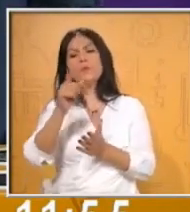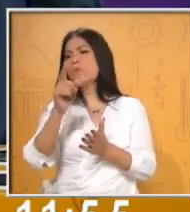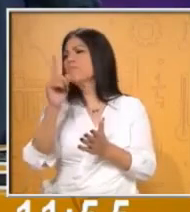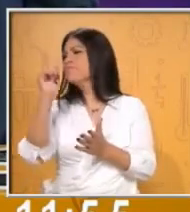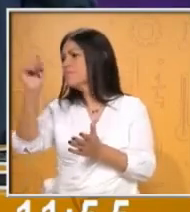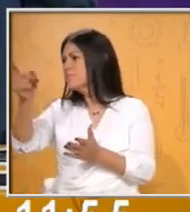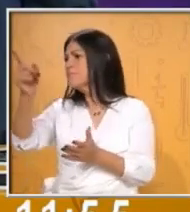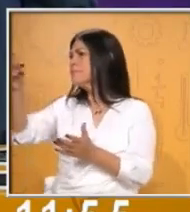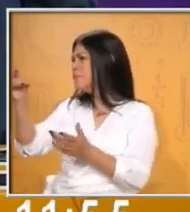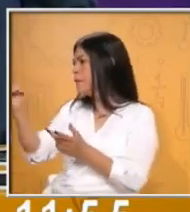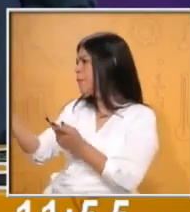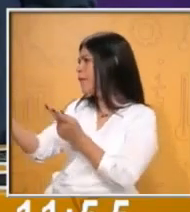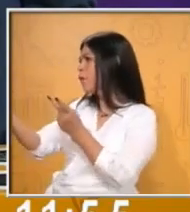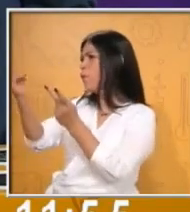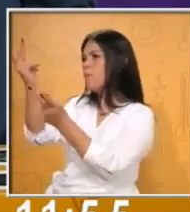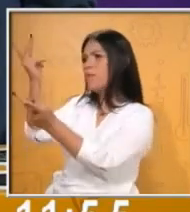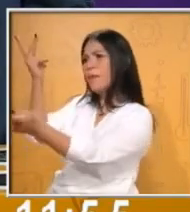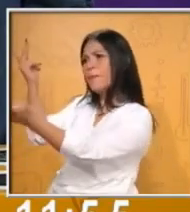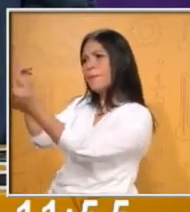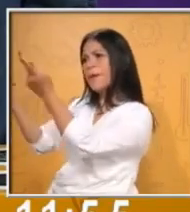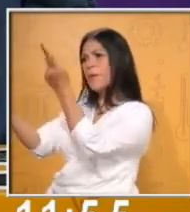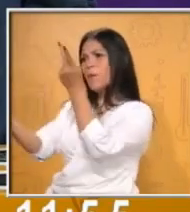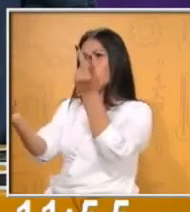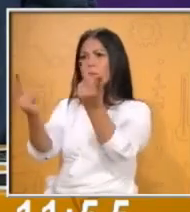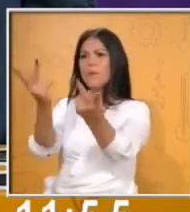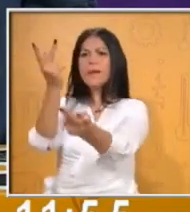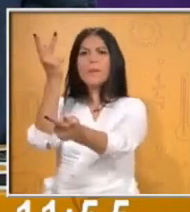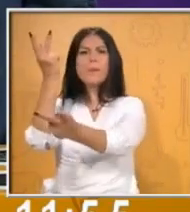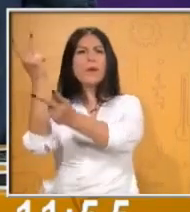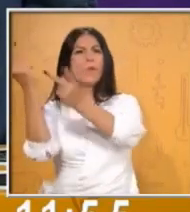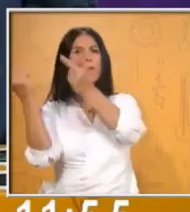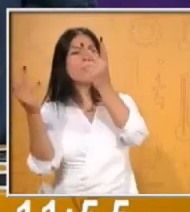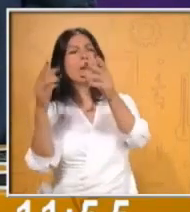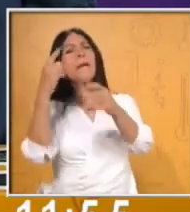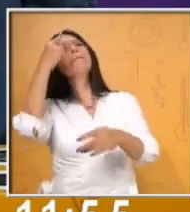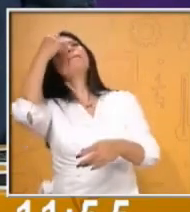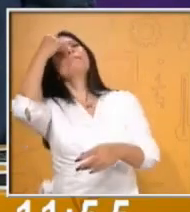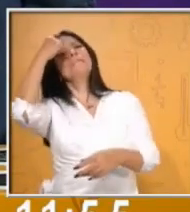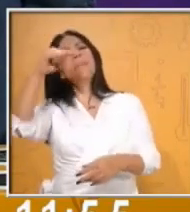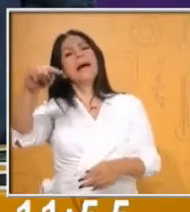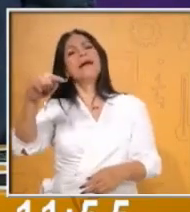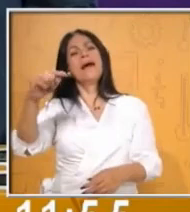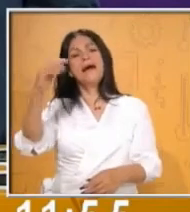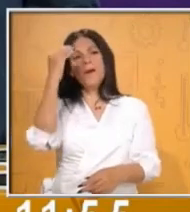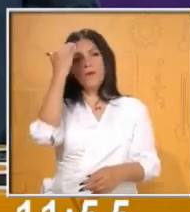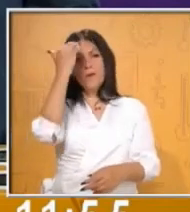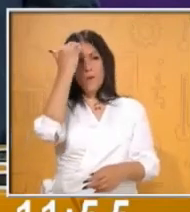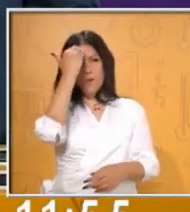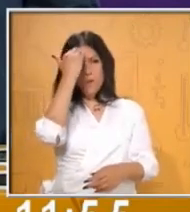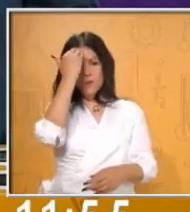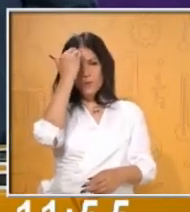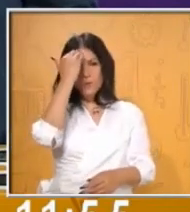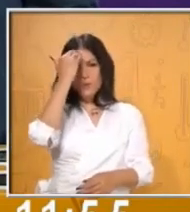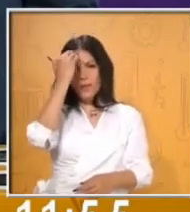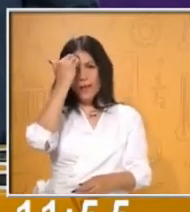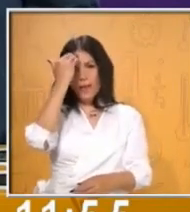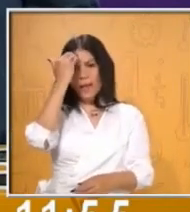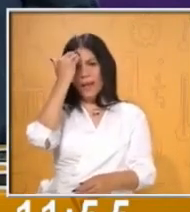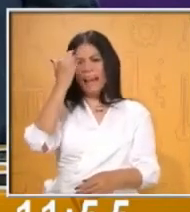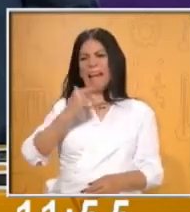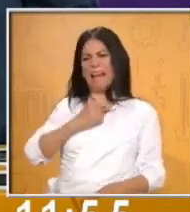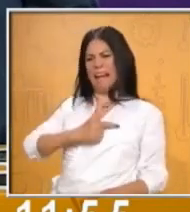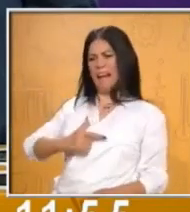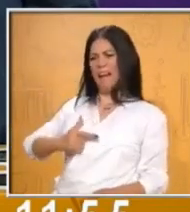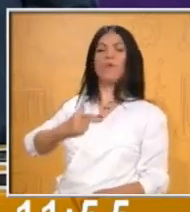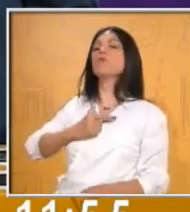poco a poco, van sacando las respuestas y como decía el maestro, en algunas cosas vas a coincidir y en otras no.